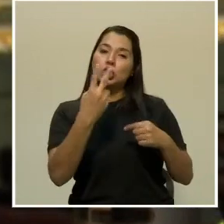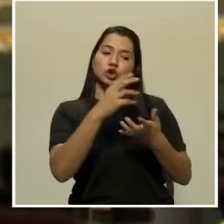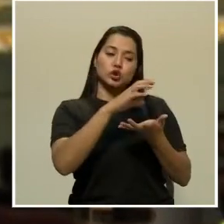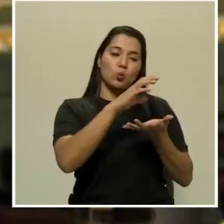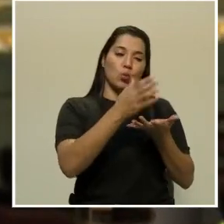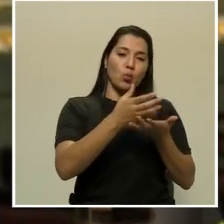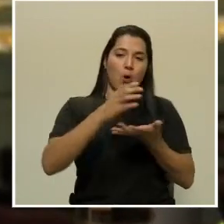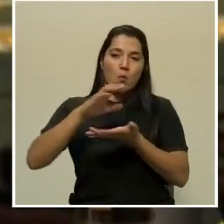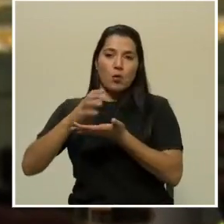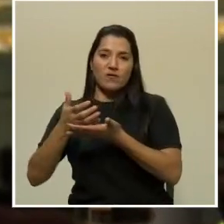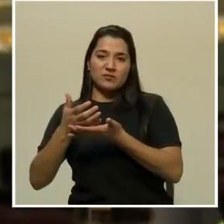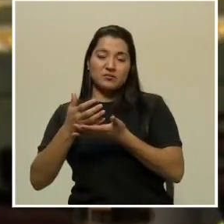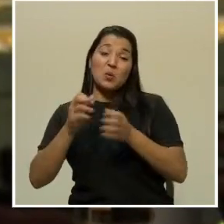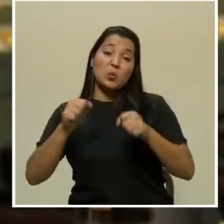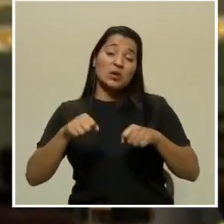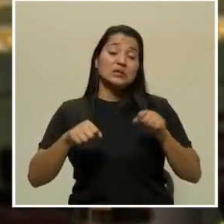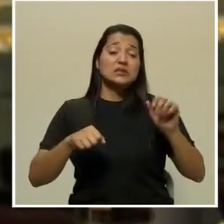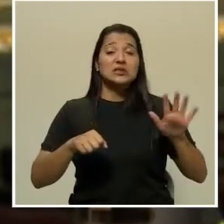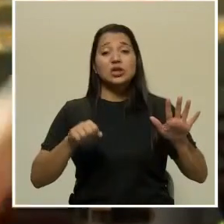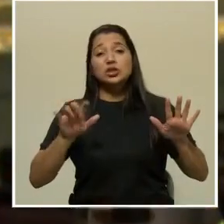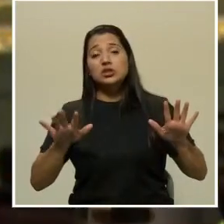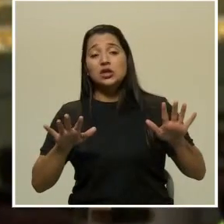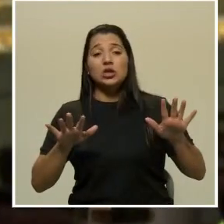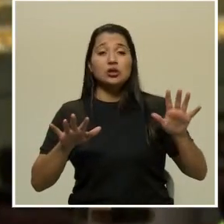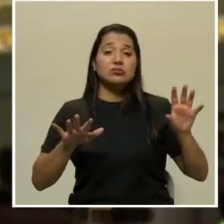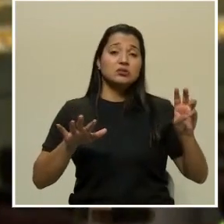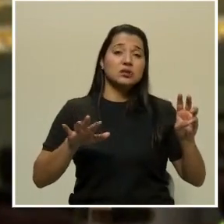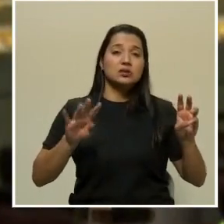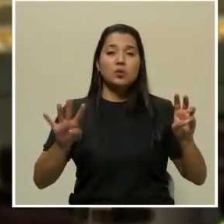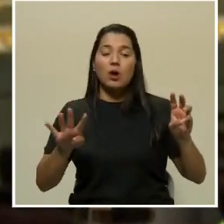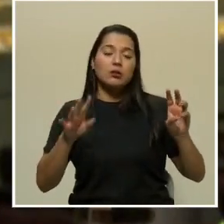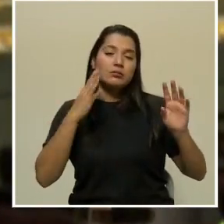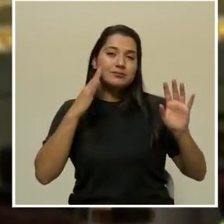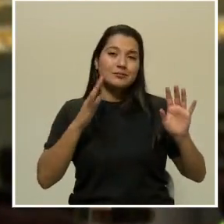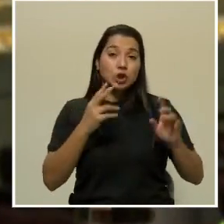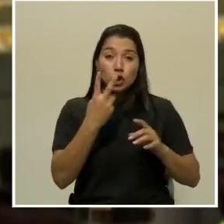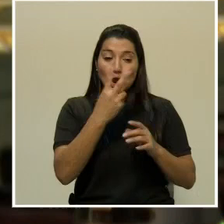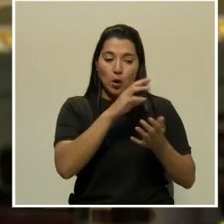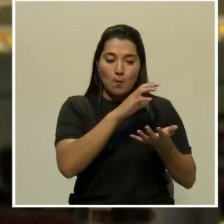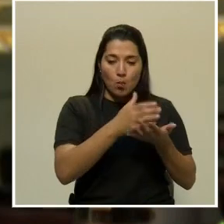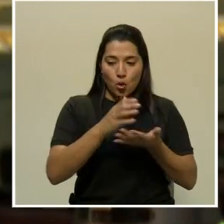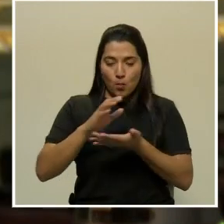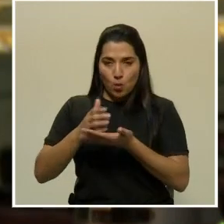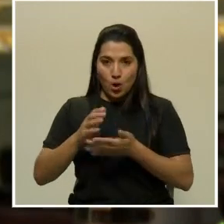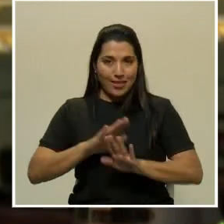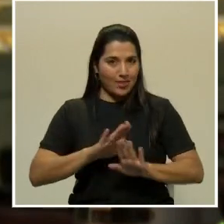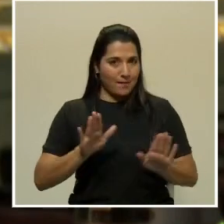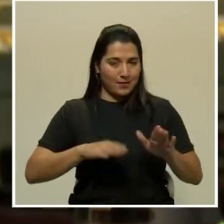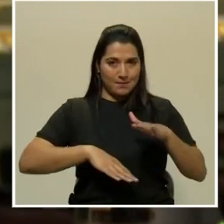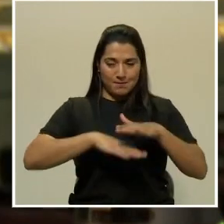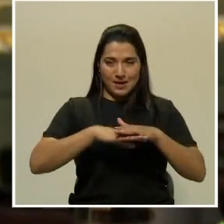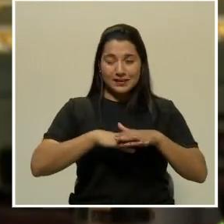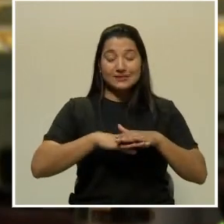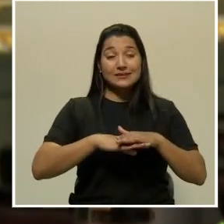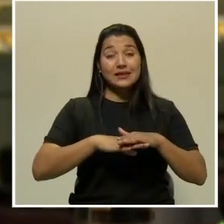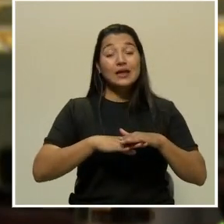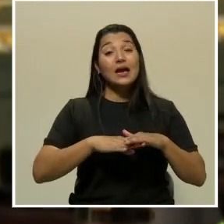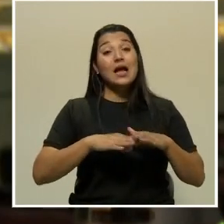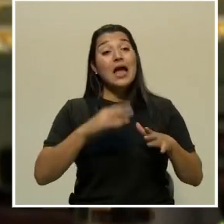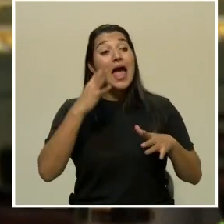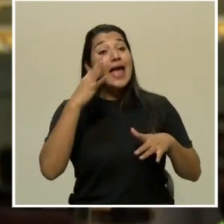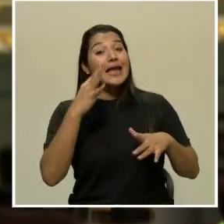es una variación. ver, nos estamos reinventando, ¿verdad? Estamos aprendiendo a vivir con esto. Y yo creo que la seguridad y la reacción